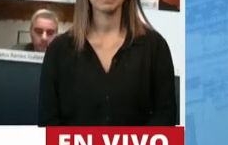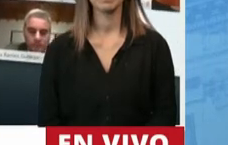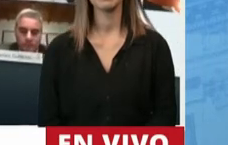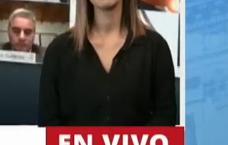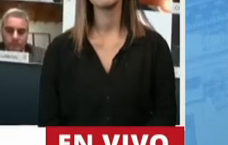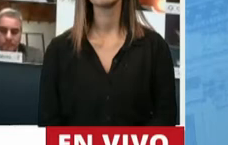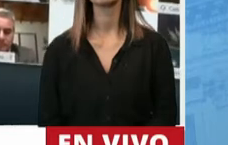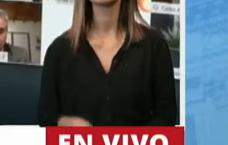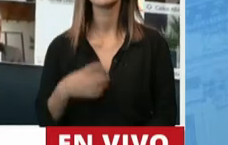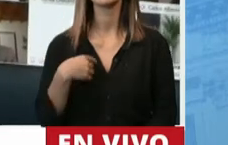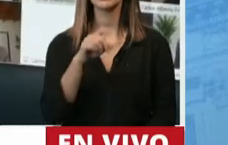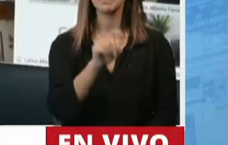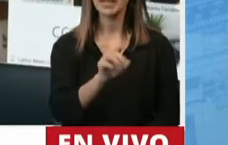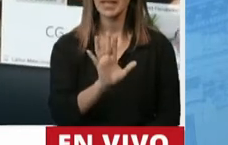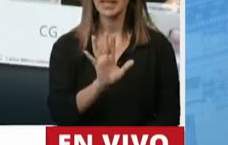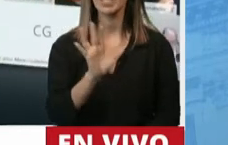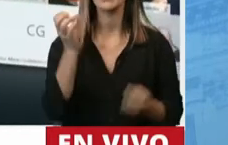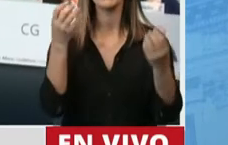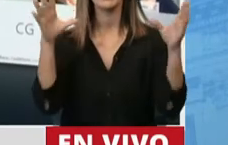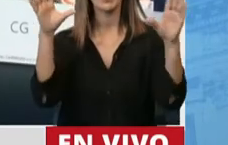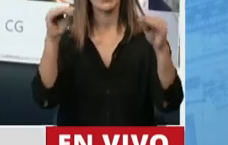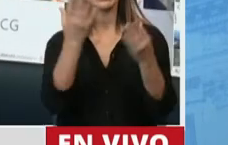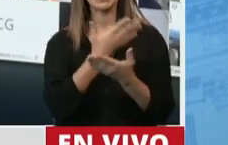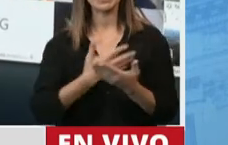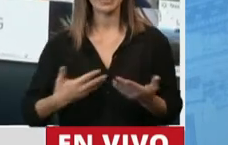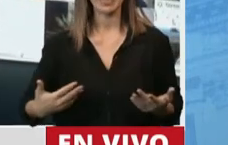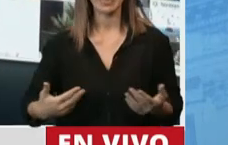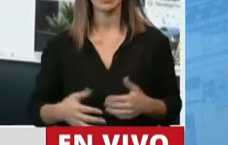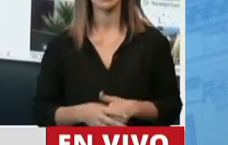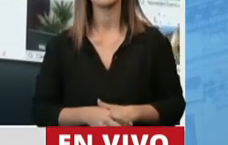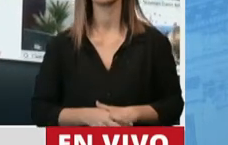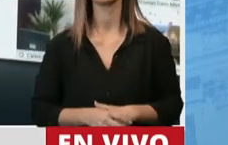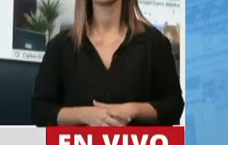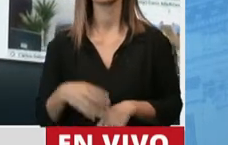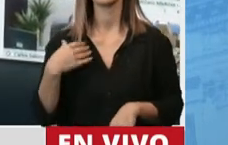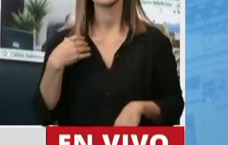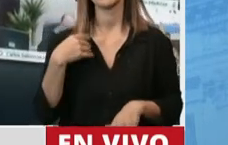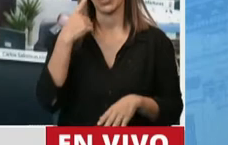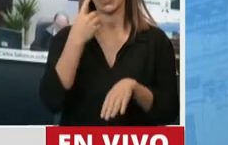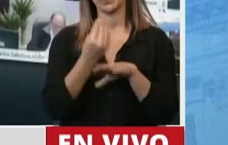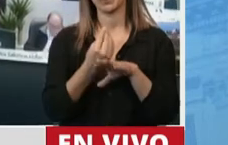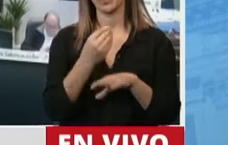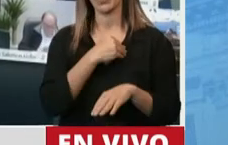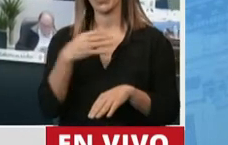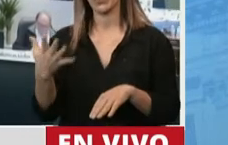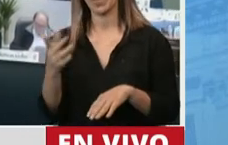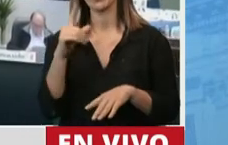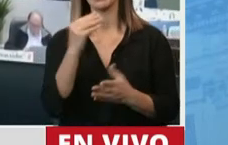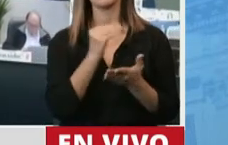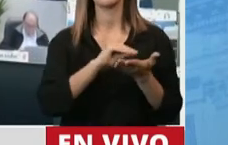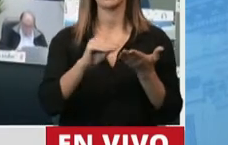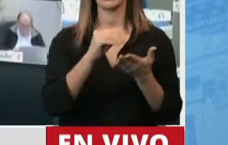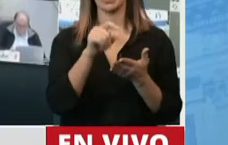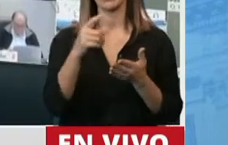Apreté ahí, ahí estamos. Buenas noches, señor Presidente. Como vecino del Conurbano y diputado por la Provincia de Buenos